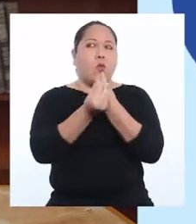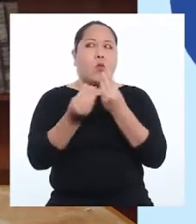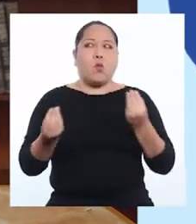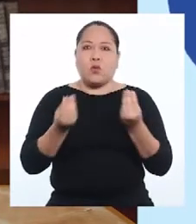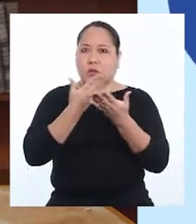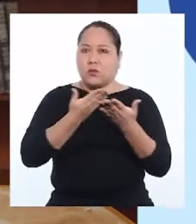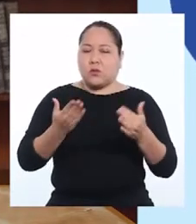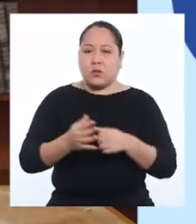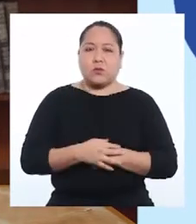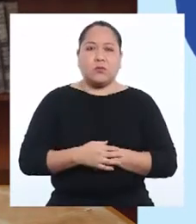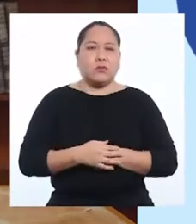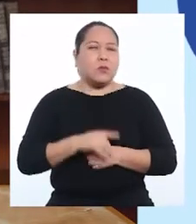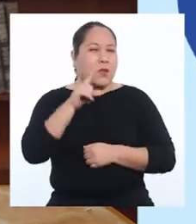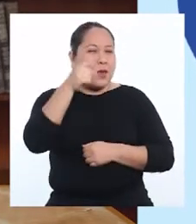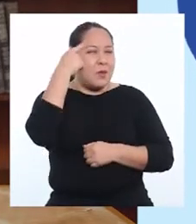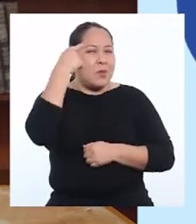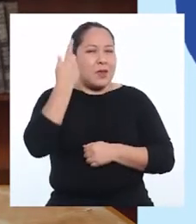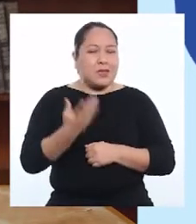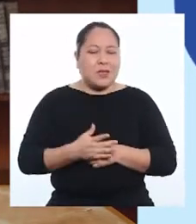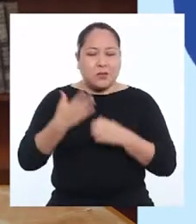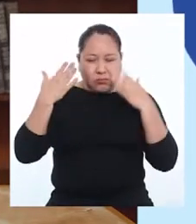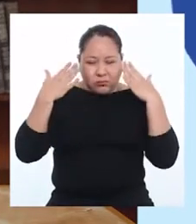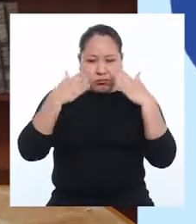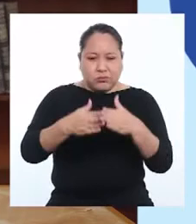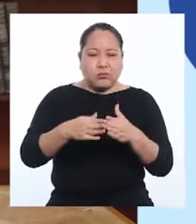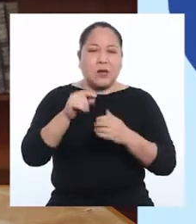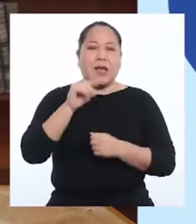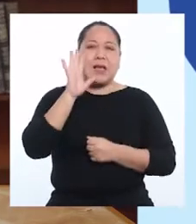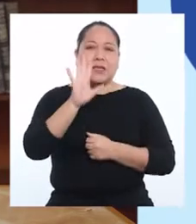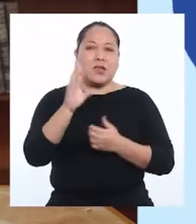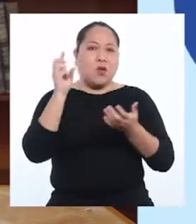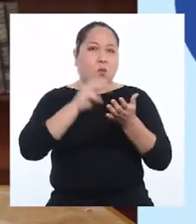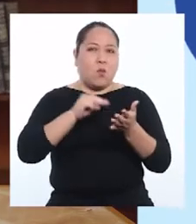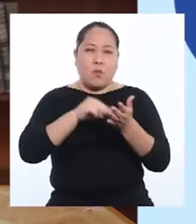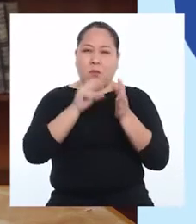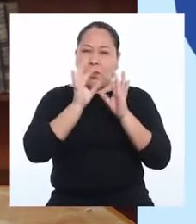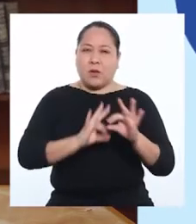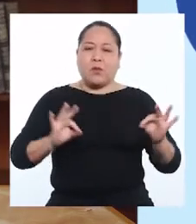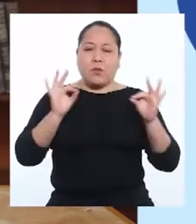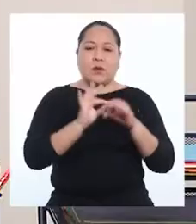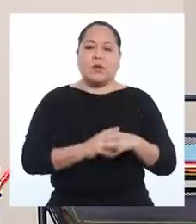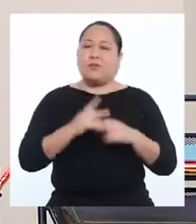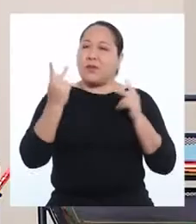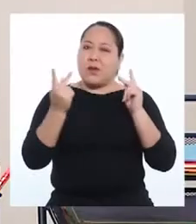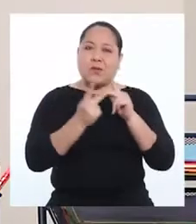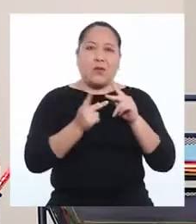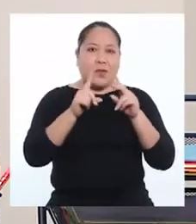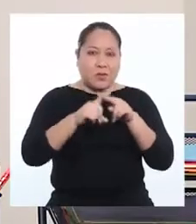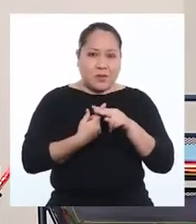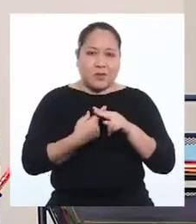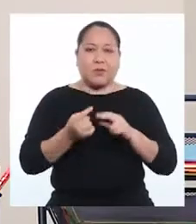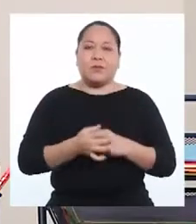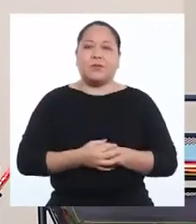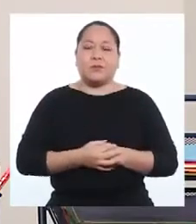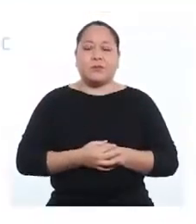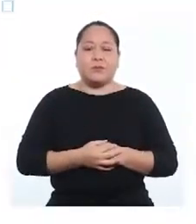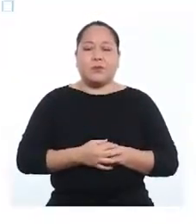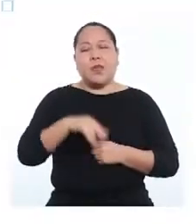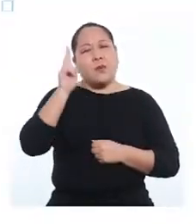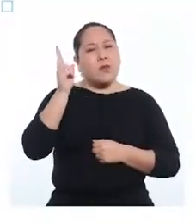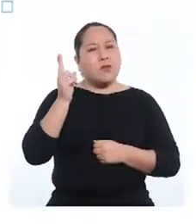son muchos factores. ¿Qué les parece si nos centramos en los cinco más importantes? ¡Perfecto! ¡Comencemos!